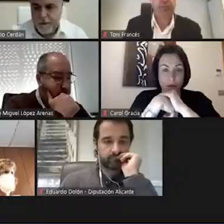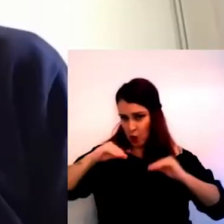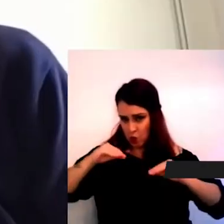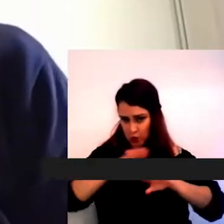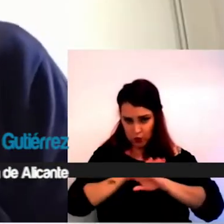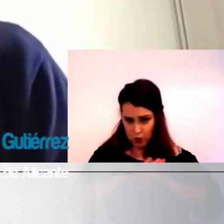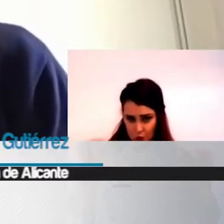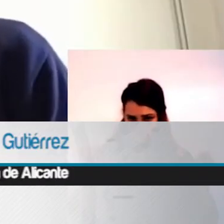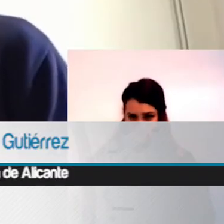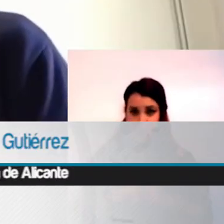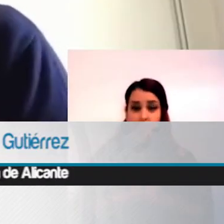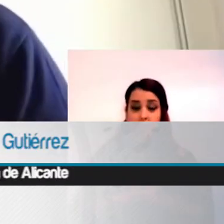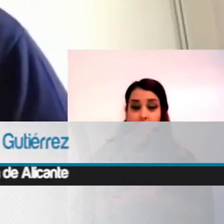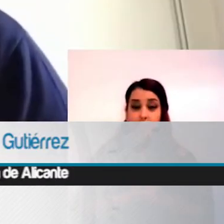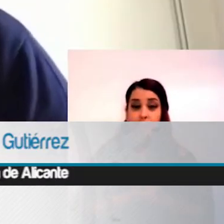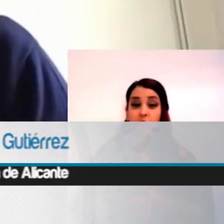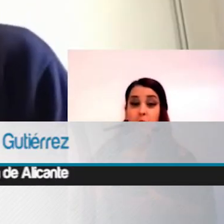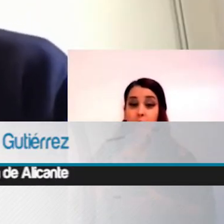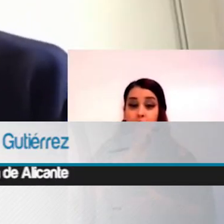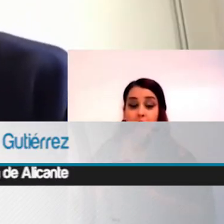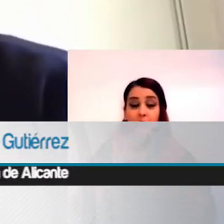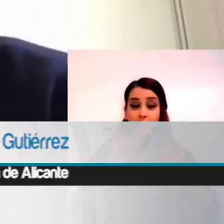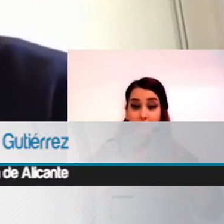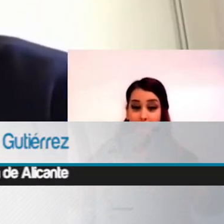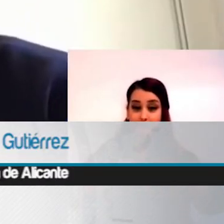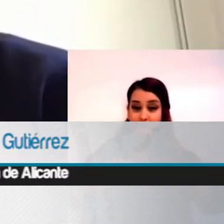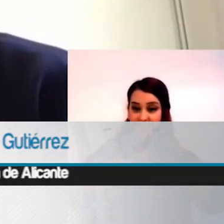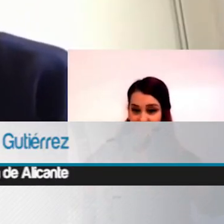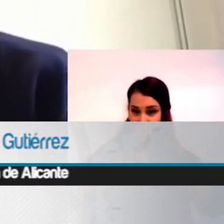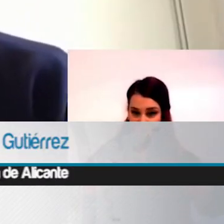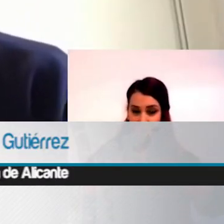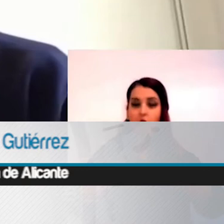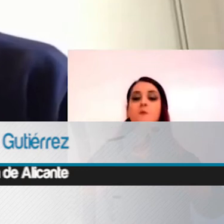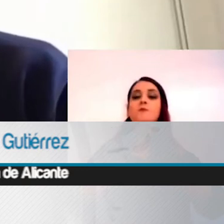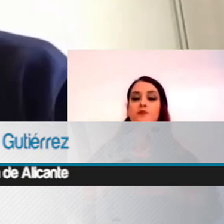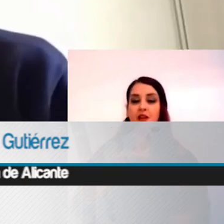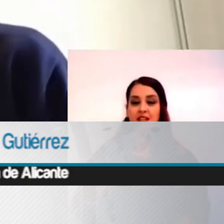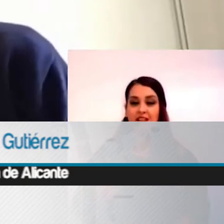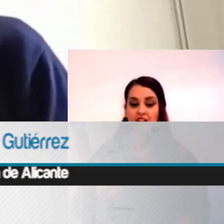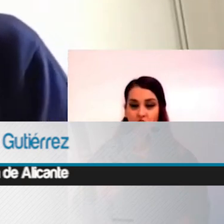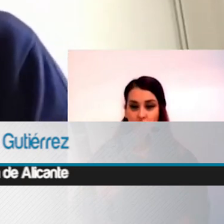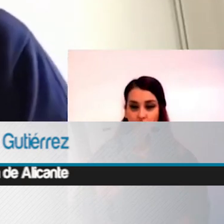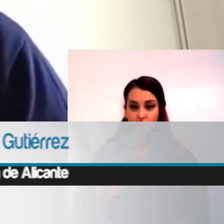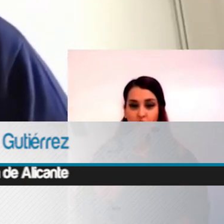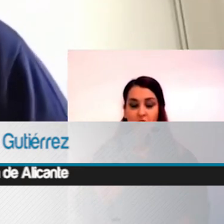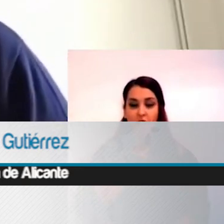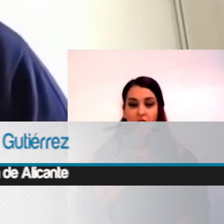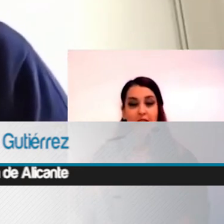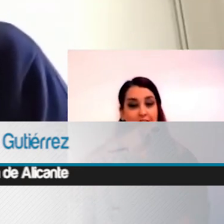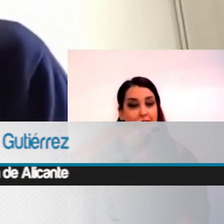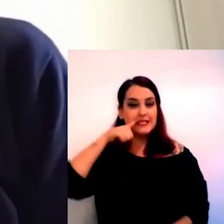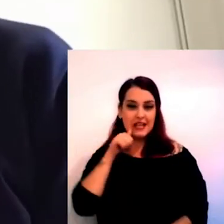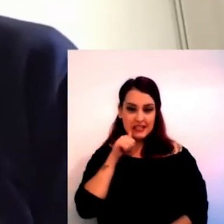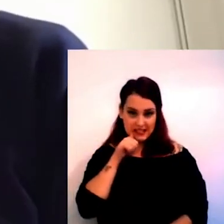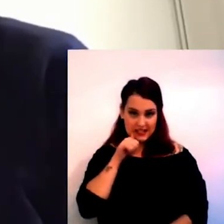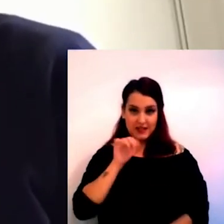si ese ministerio, creado precisamente ad hoc por el señor Sánchez para alcanzar la Moncloa, entre cuyas limitadísimas